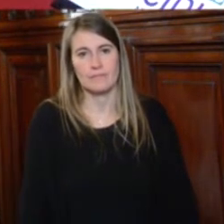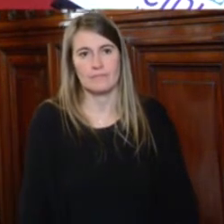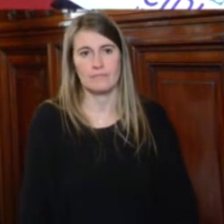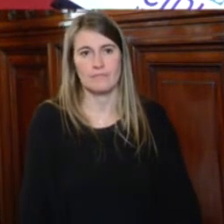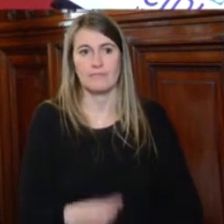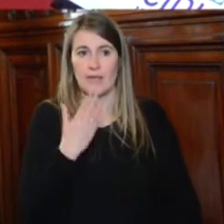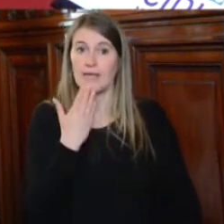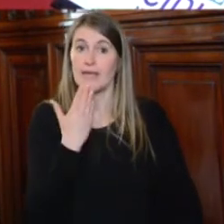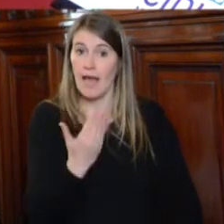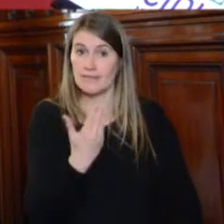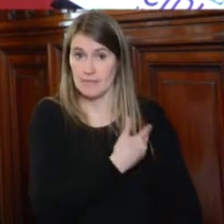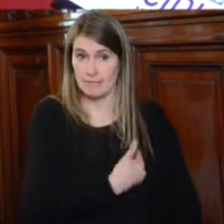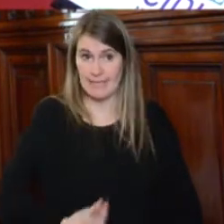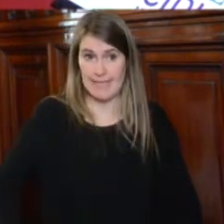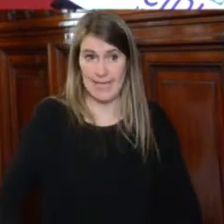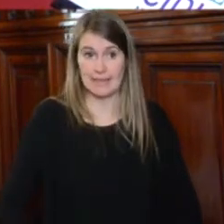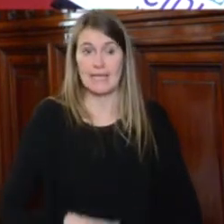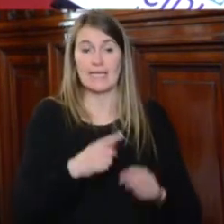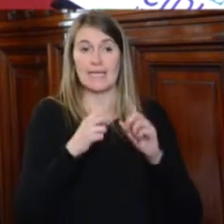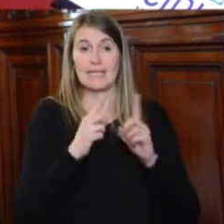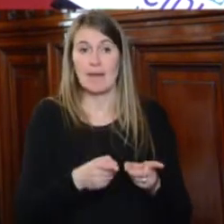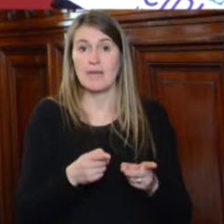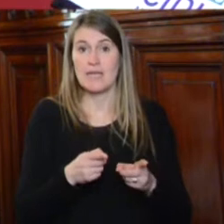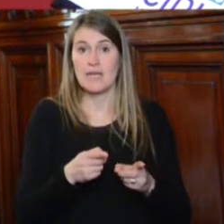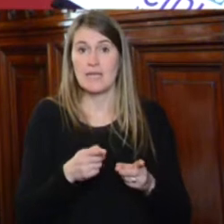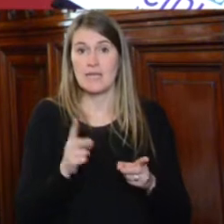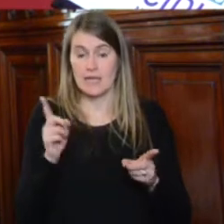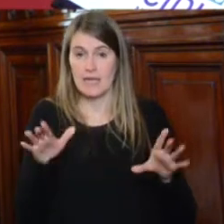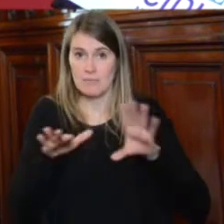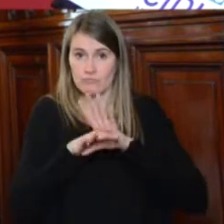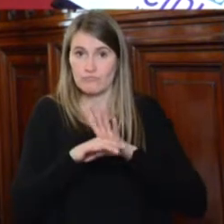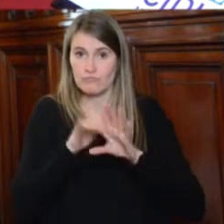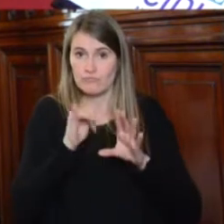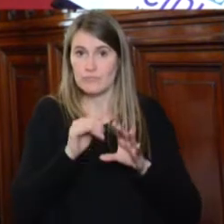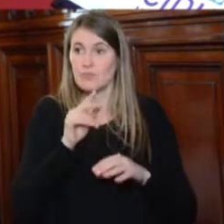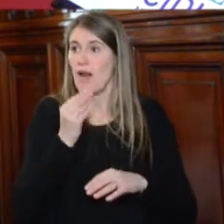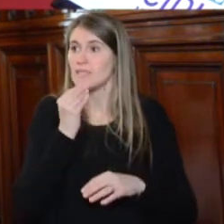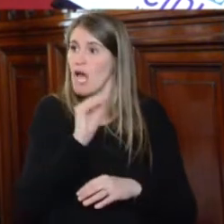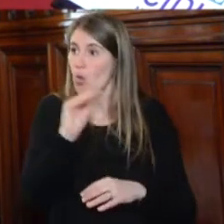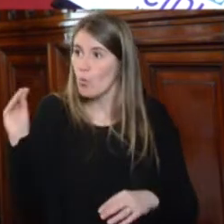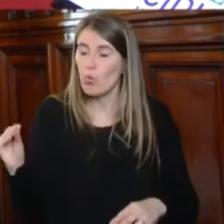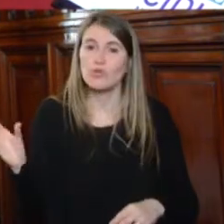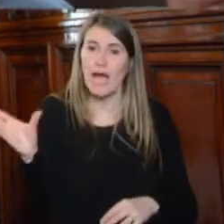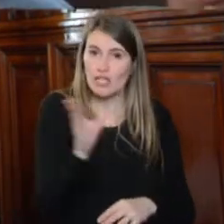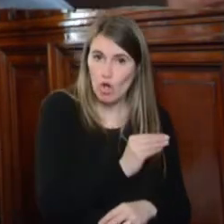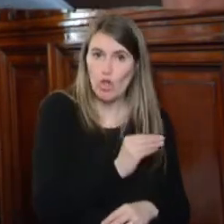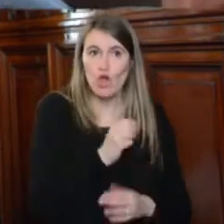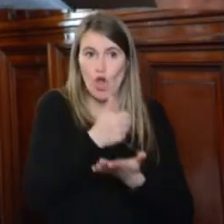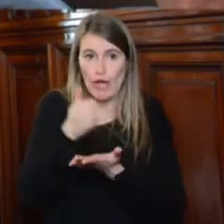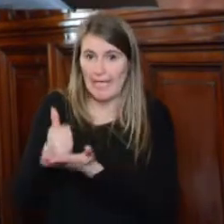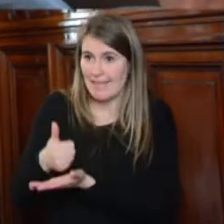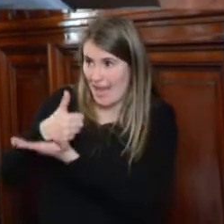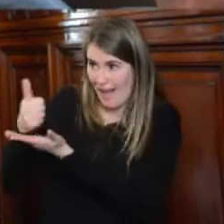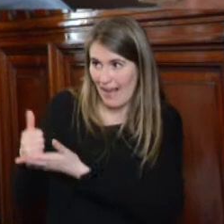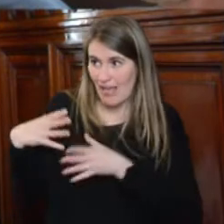Gracias, presidente. Y también me uno al saludo para los intervinientes y para los asistentes y